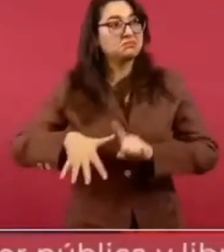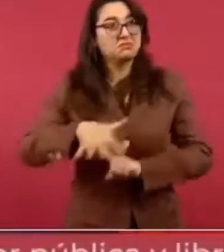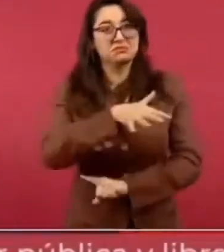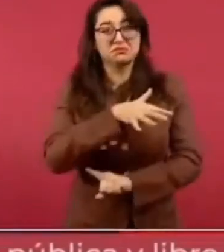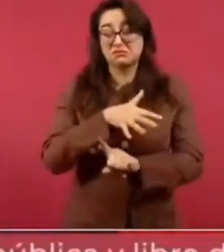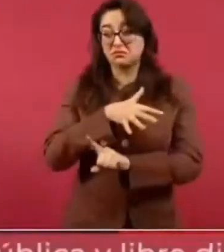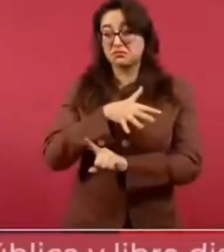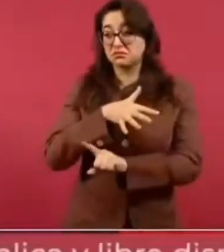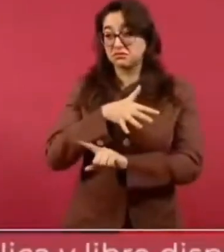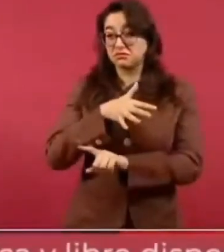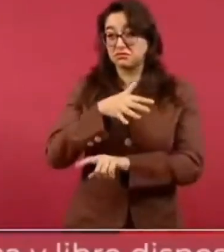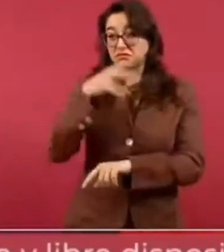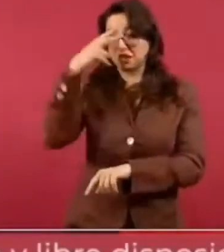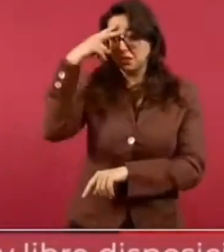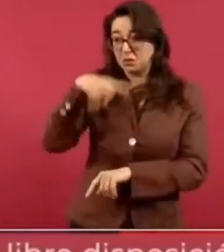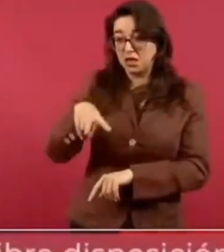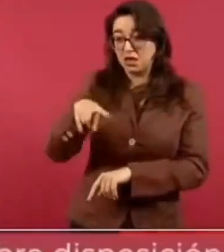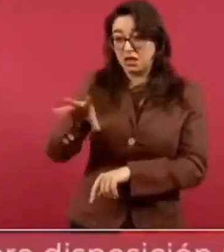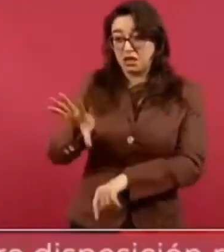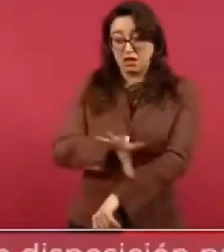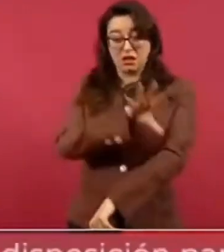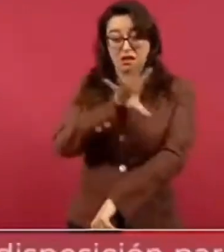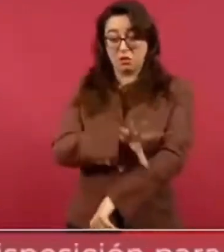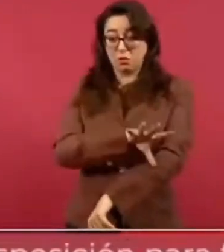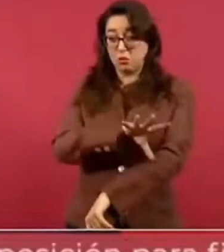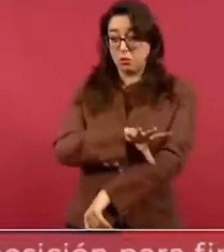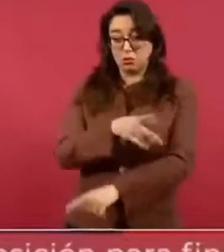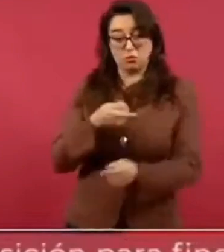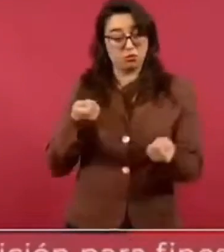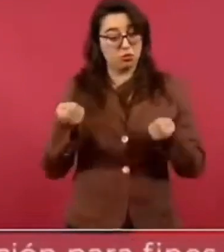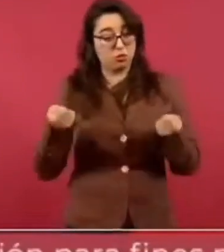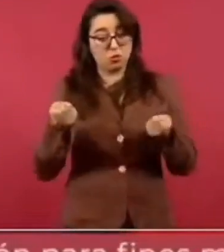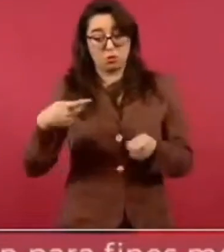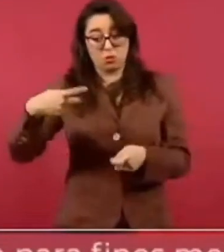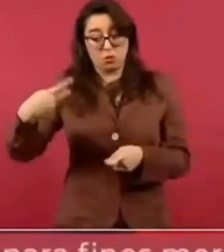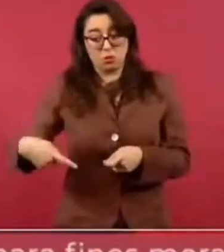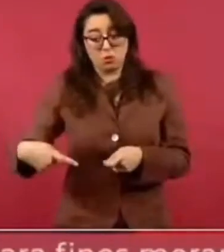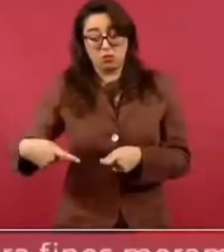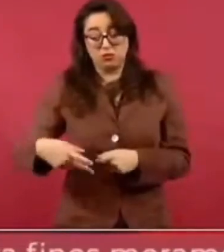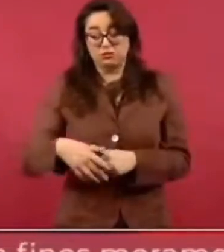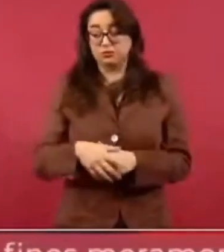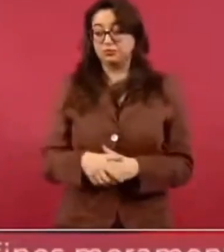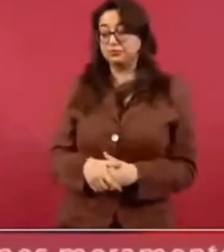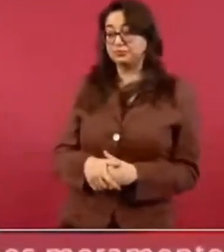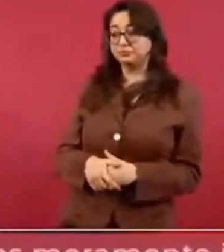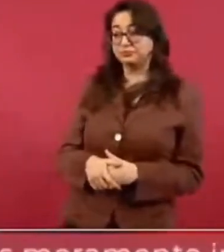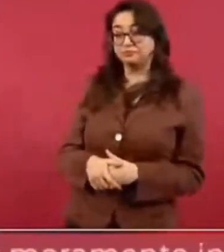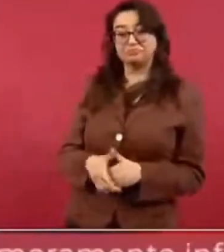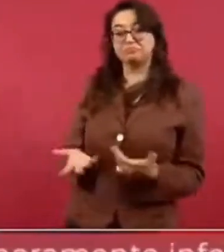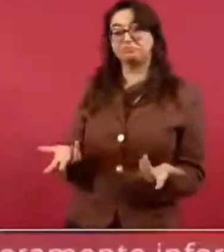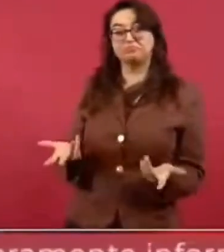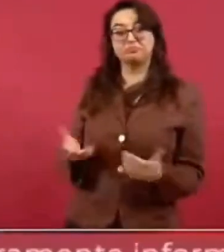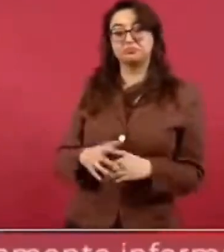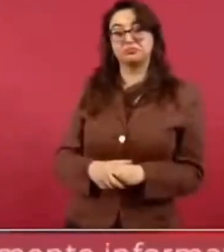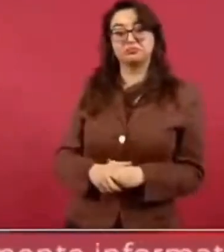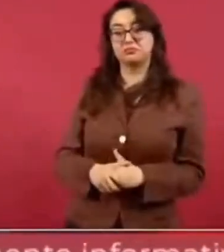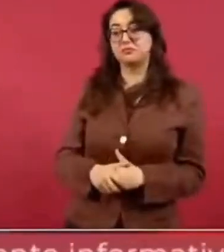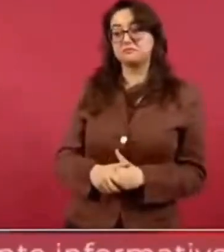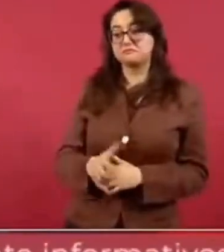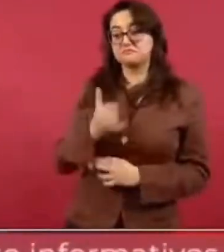y que nosotros no compartimos el punto de vista de los